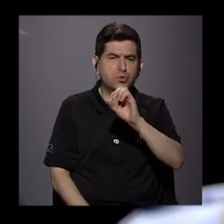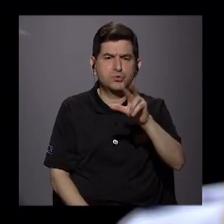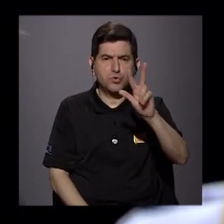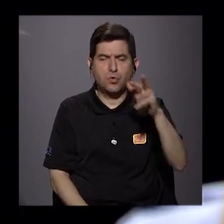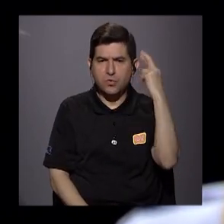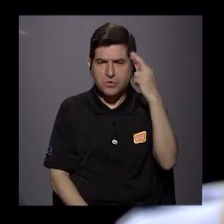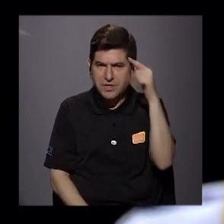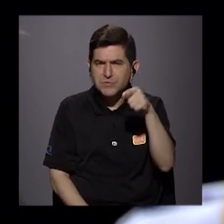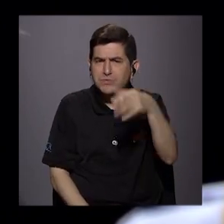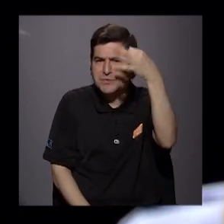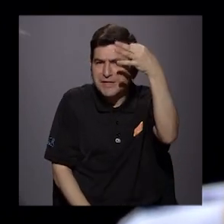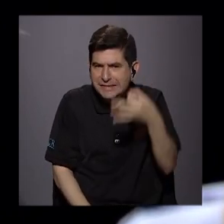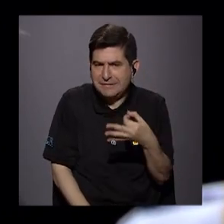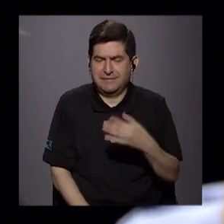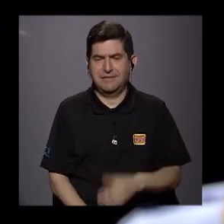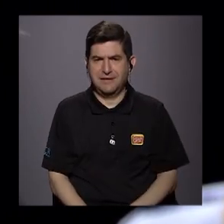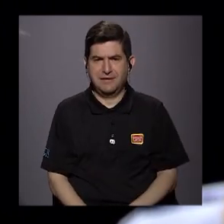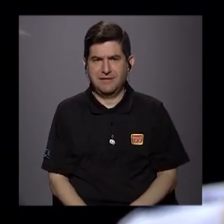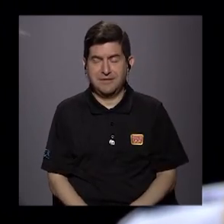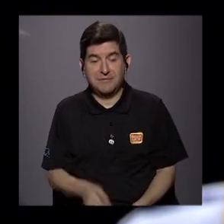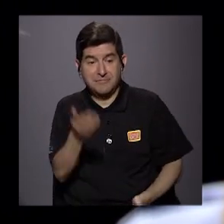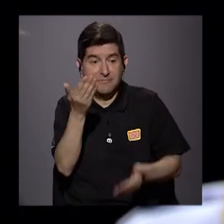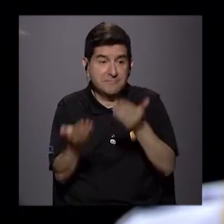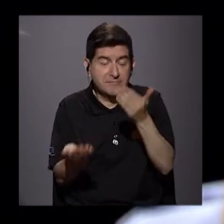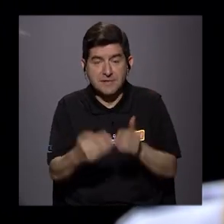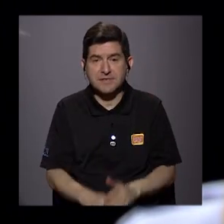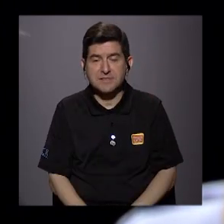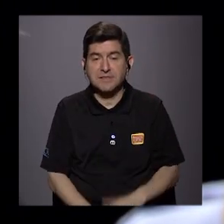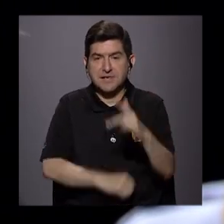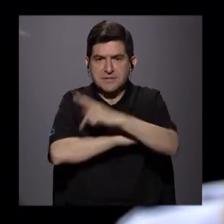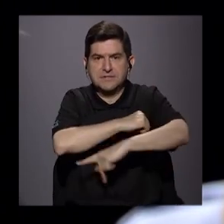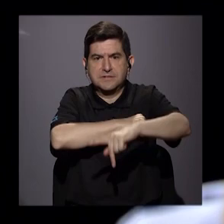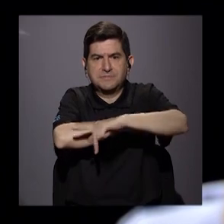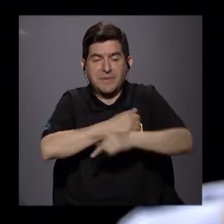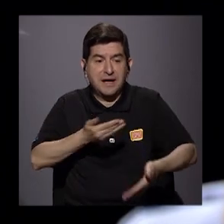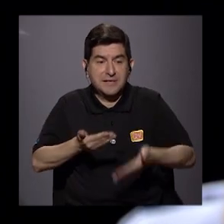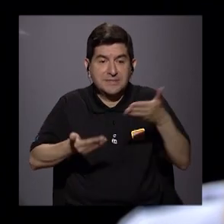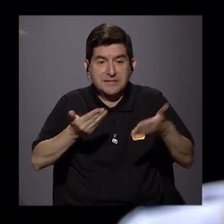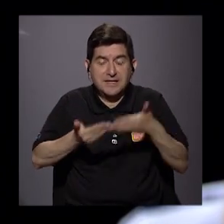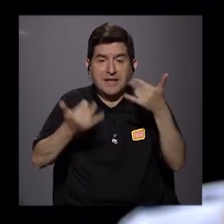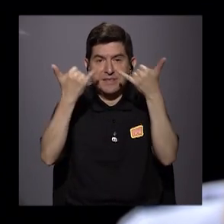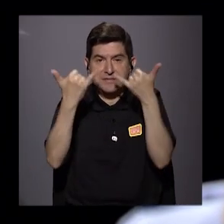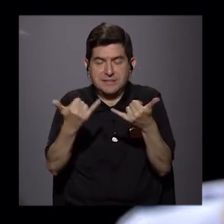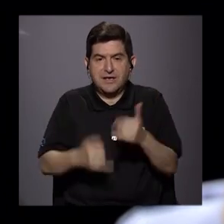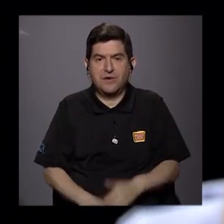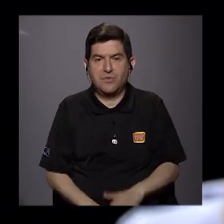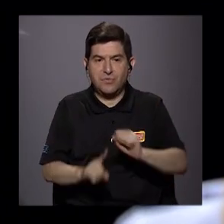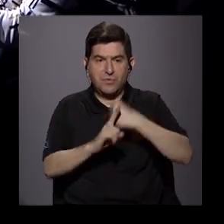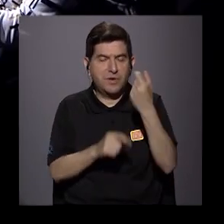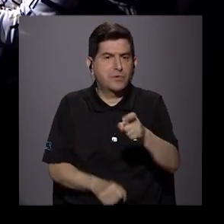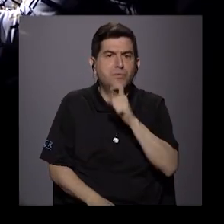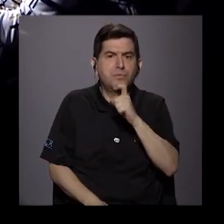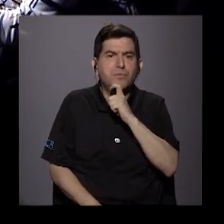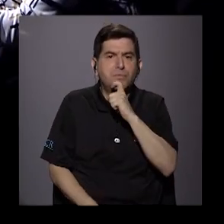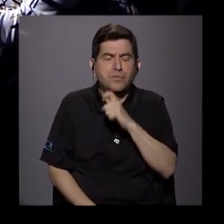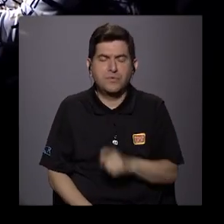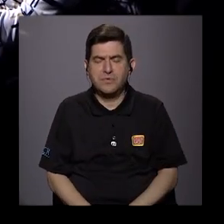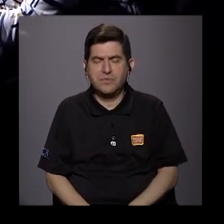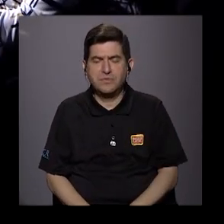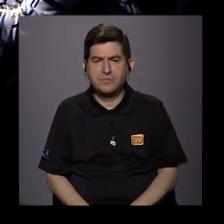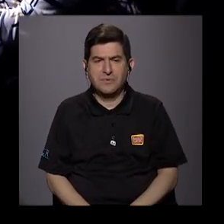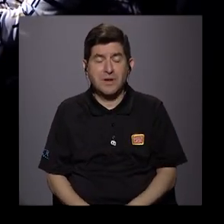causas que usted considera fueron las que pusieron al país casi al borde del abismo hoy.